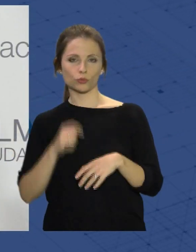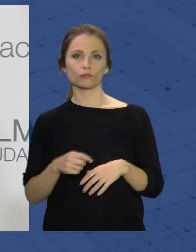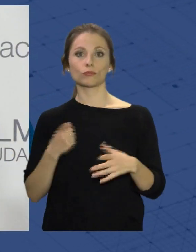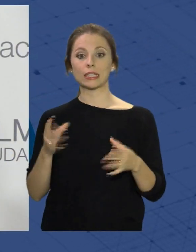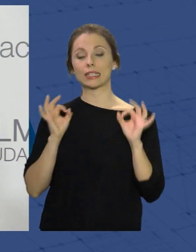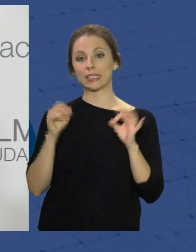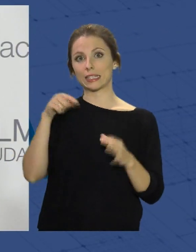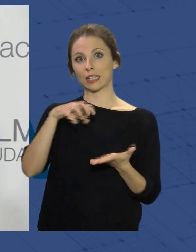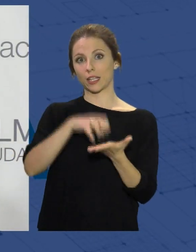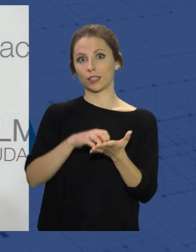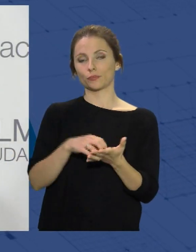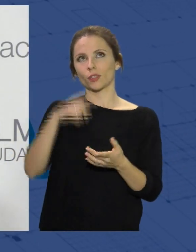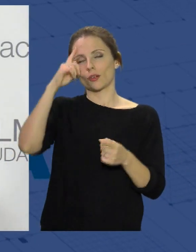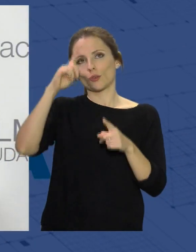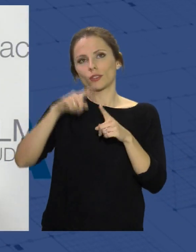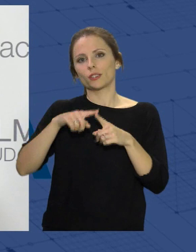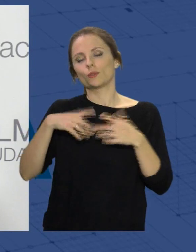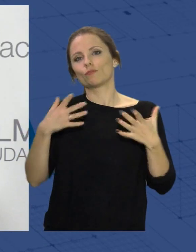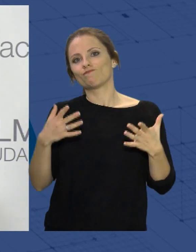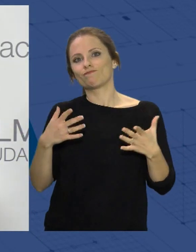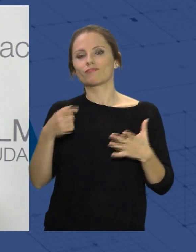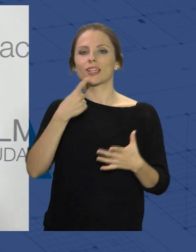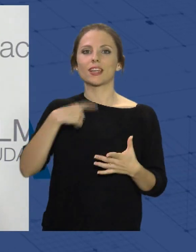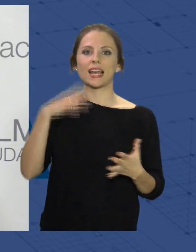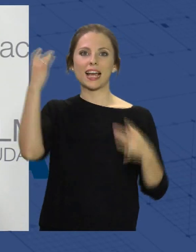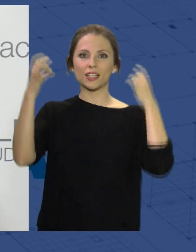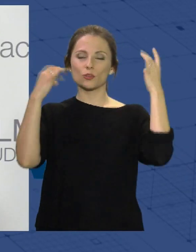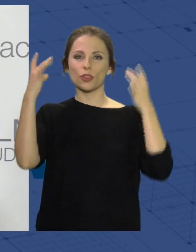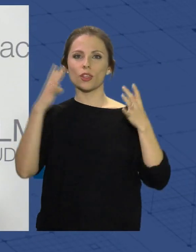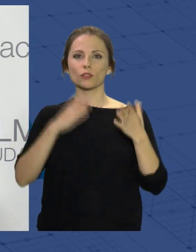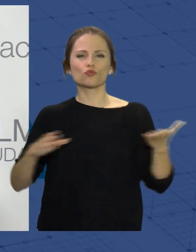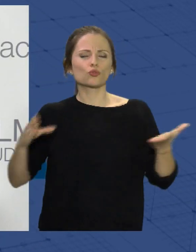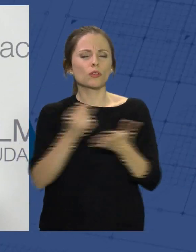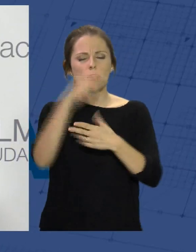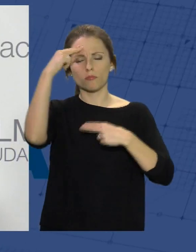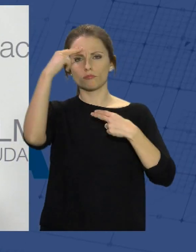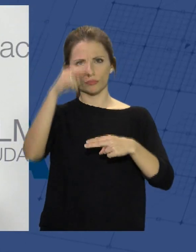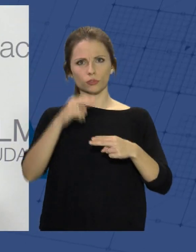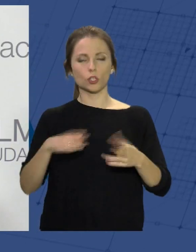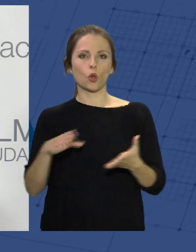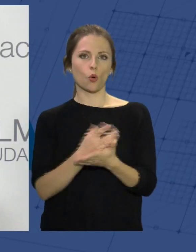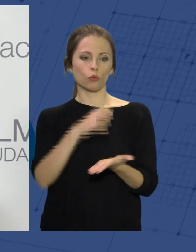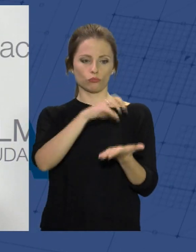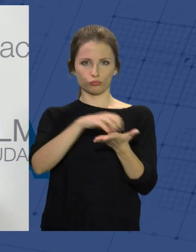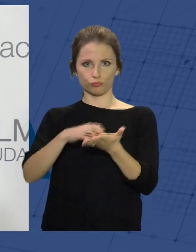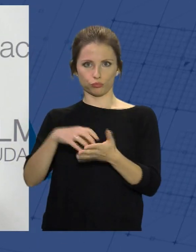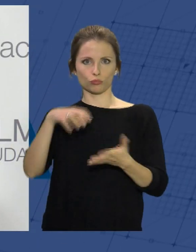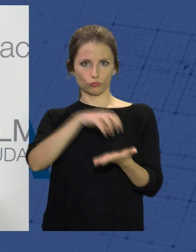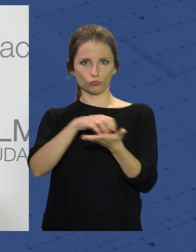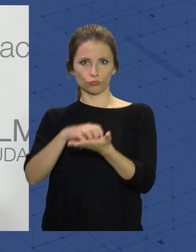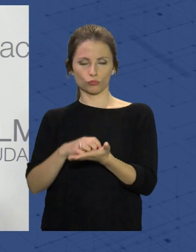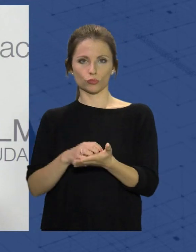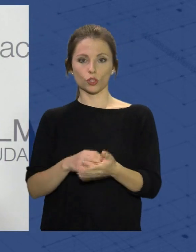pretendemos es una actuación absolutamente respetuosa con el inmueble, manteniendo la